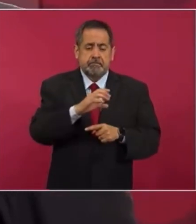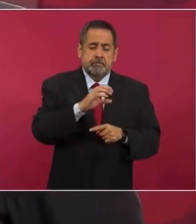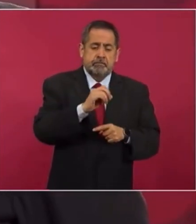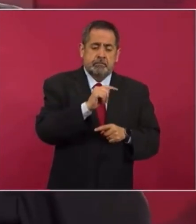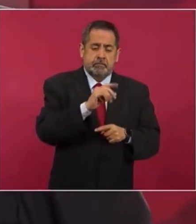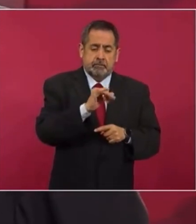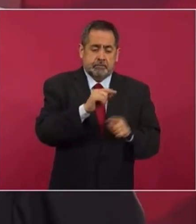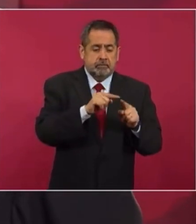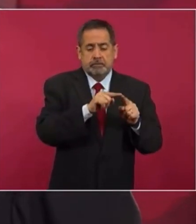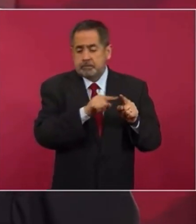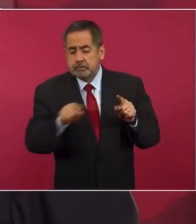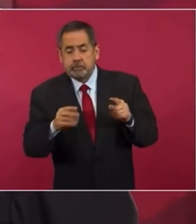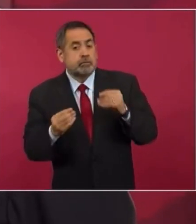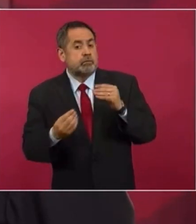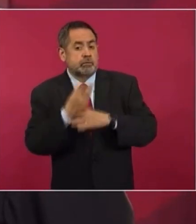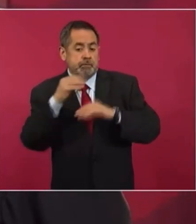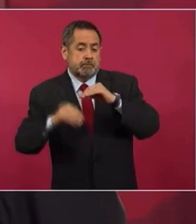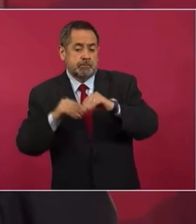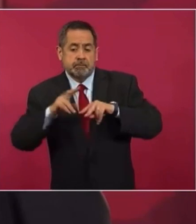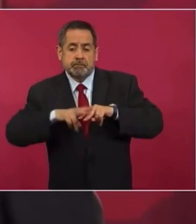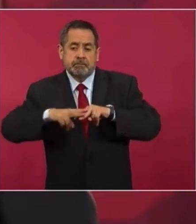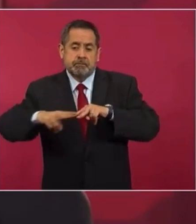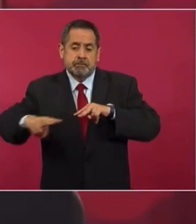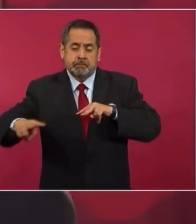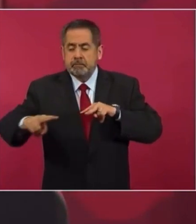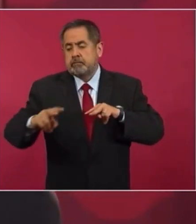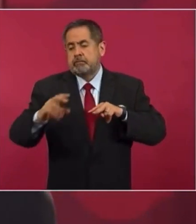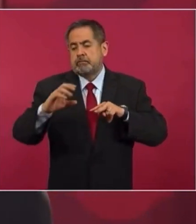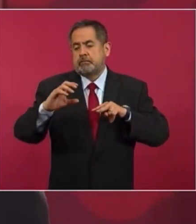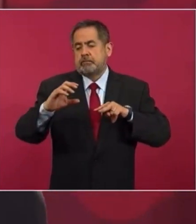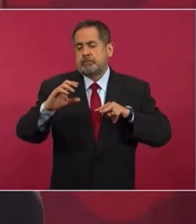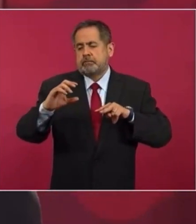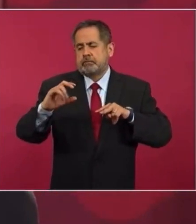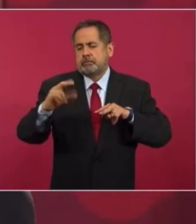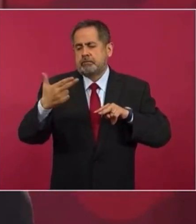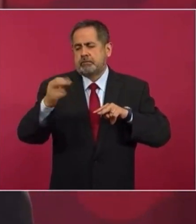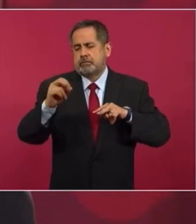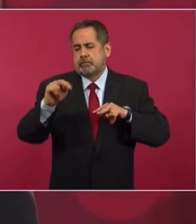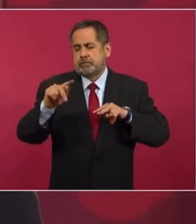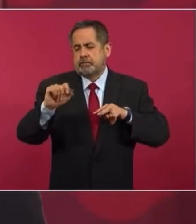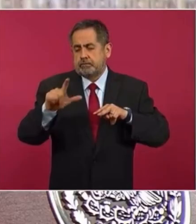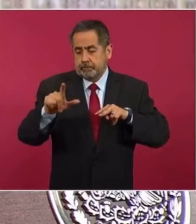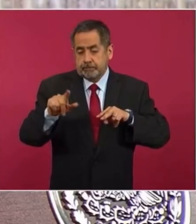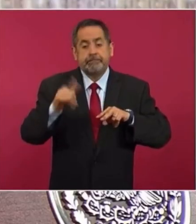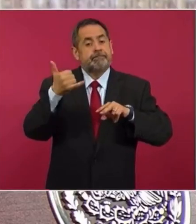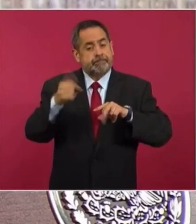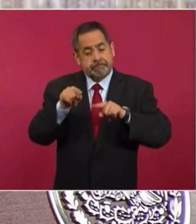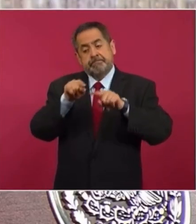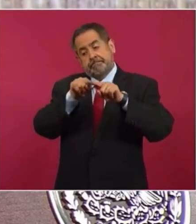Se va a hacer un ramal nuevo de Estación Chontalpa a Dos Bocas.